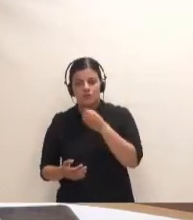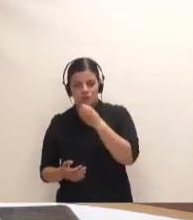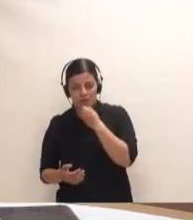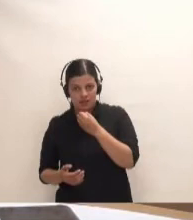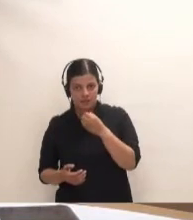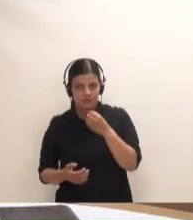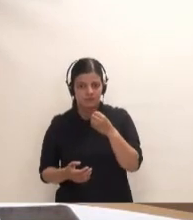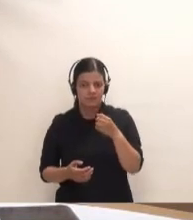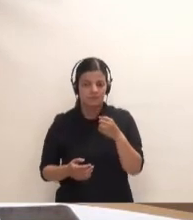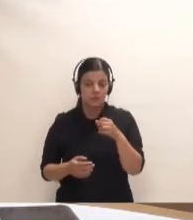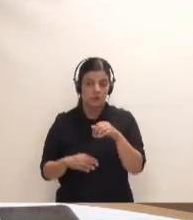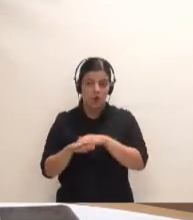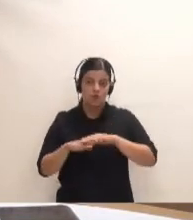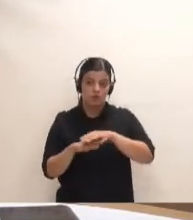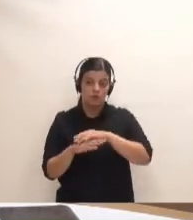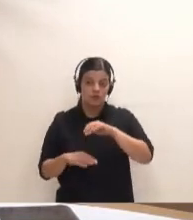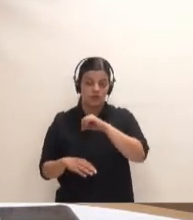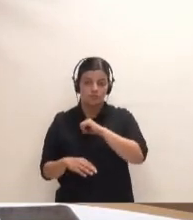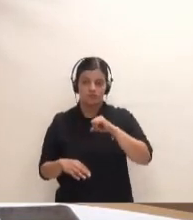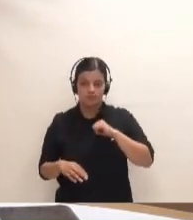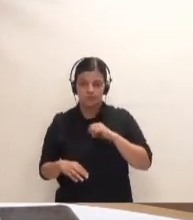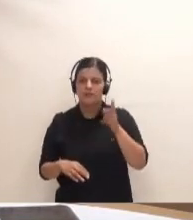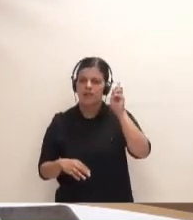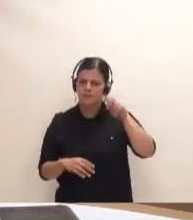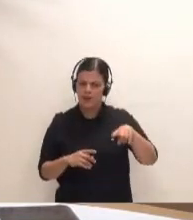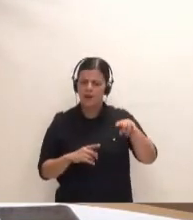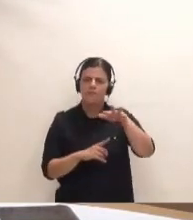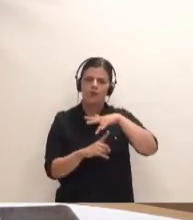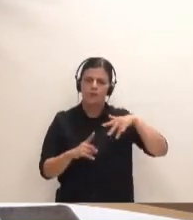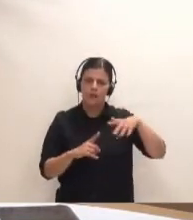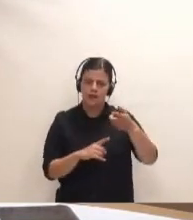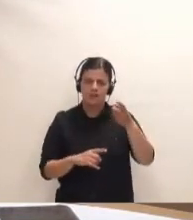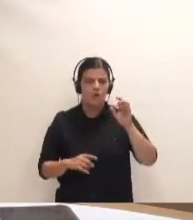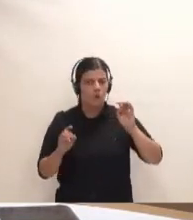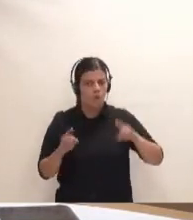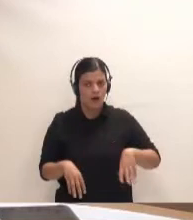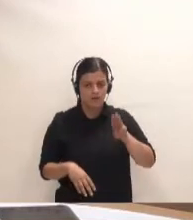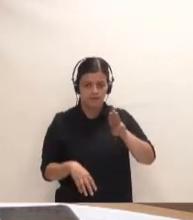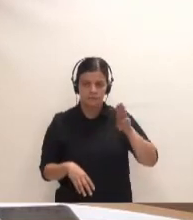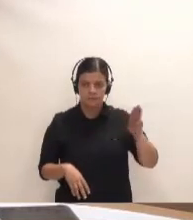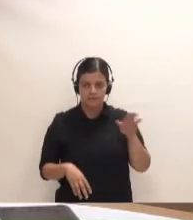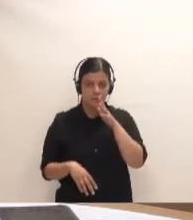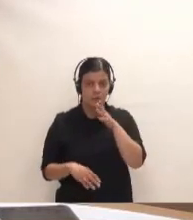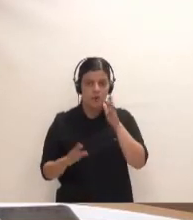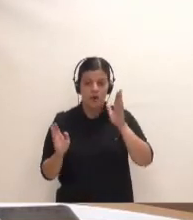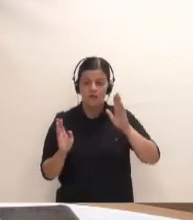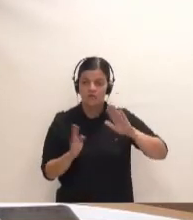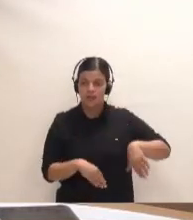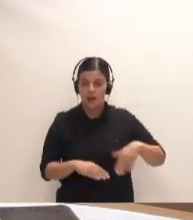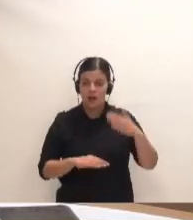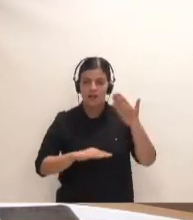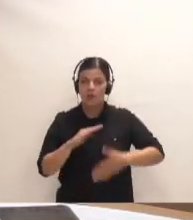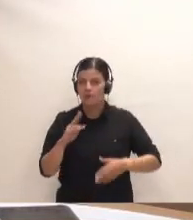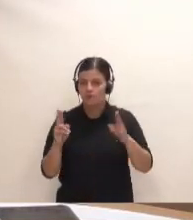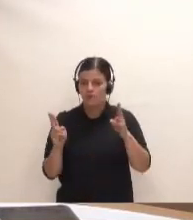en la comunidad autónoma, en el área de medio ambiente, también en el Estado, igual que el Partido Popular, porque al final la caducidad de la DIA se